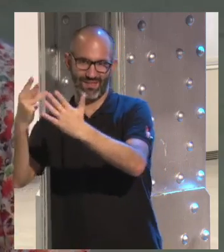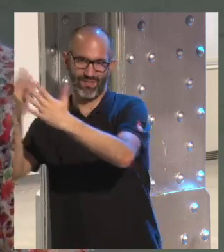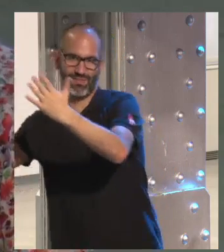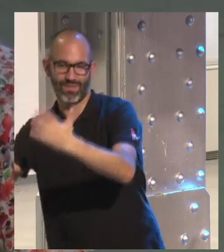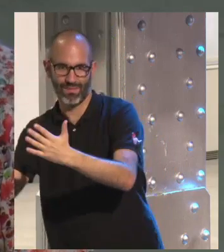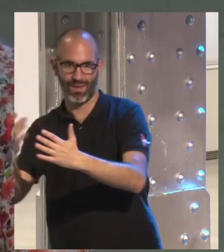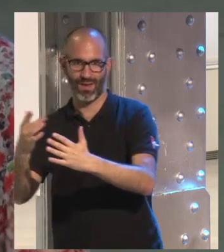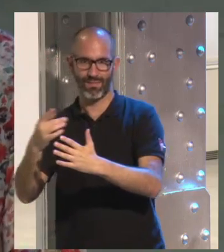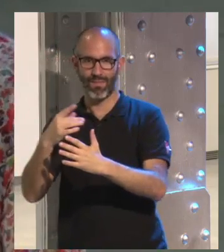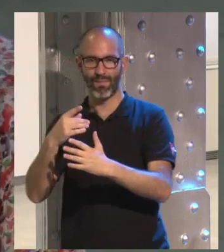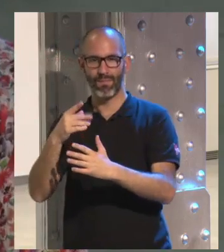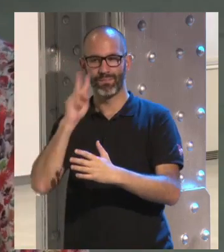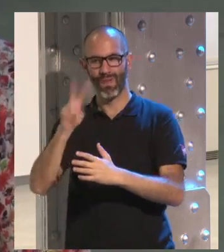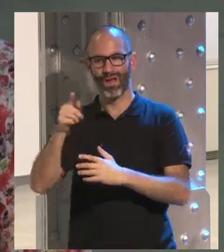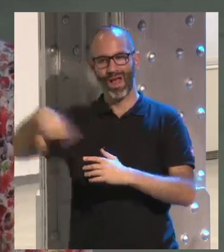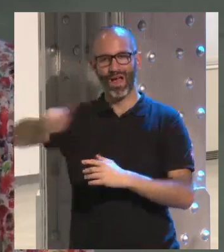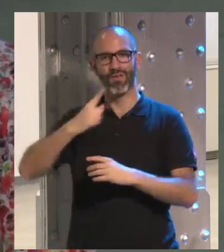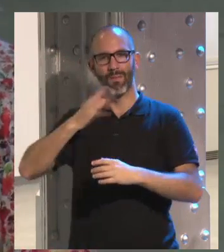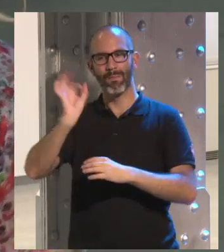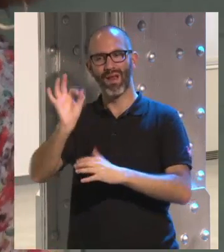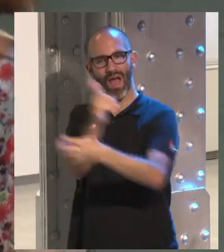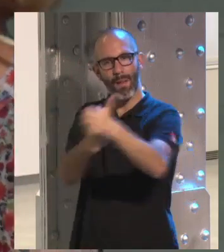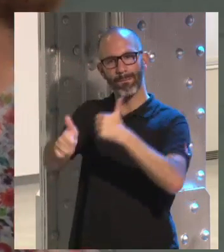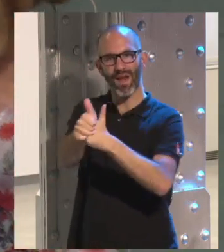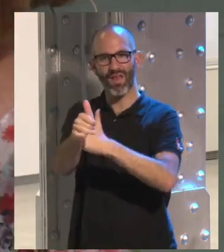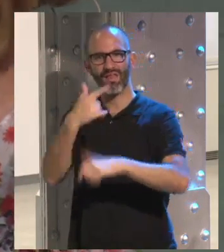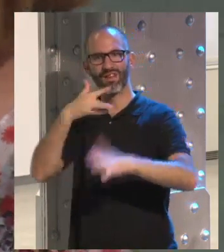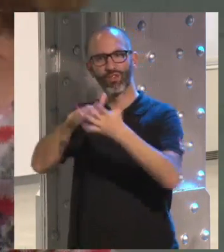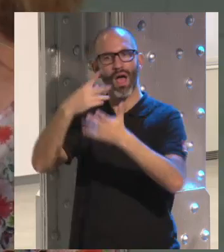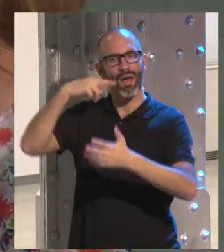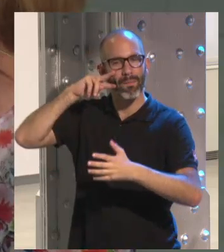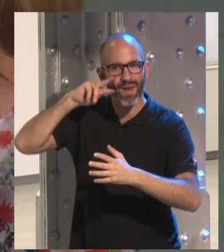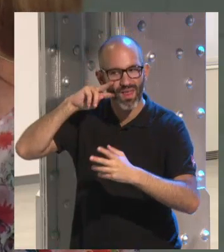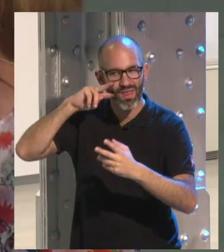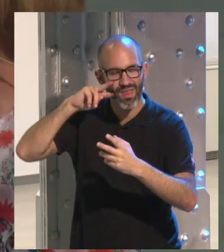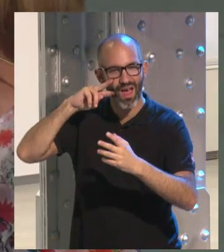manifestaban que sí que es cierto que priorizaban el compartir la experiencia,